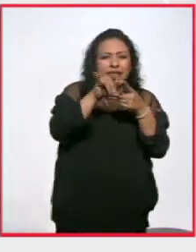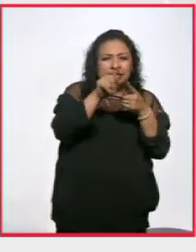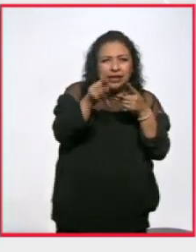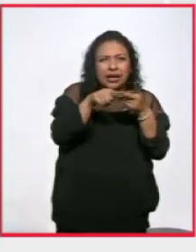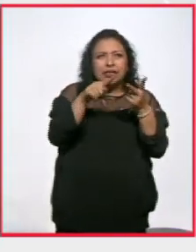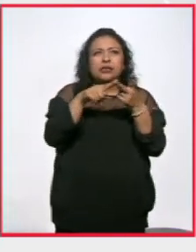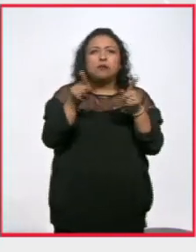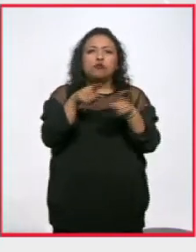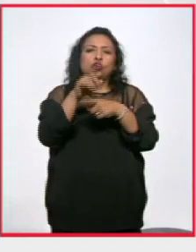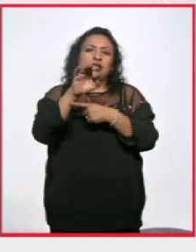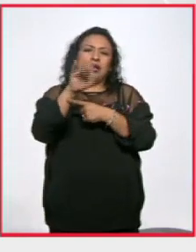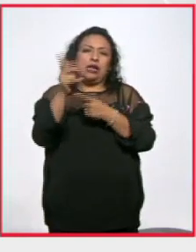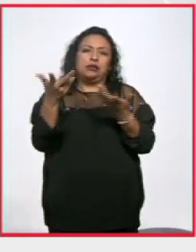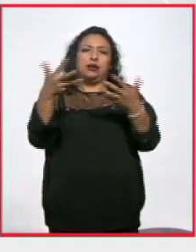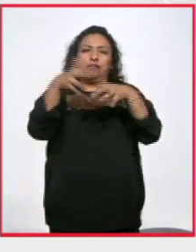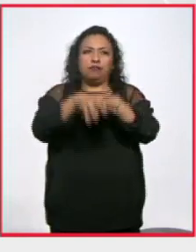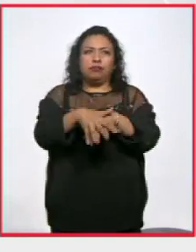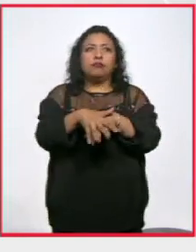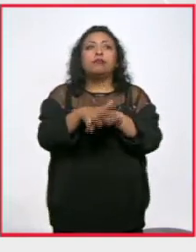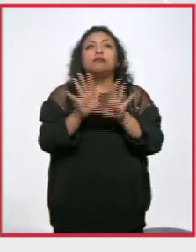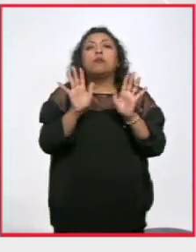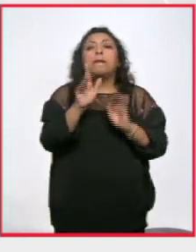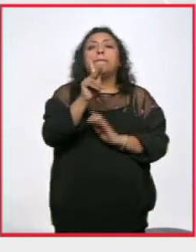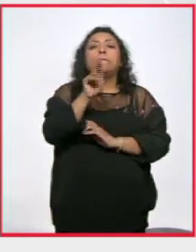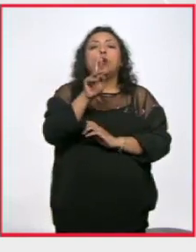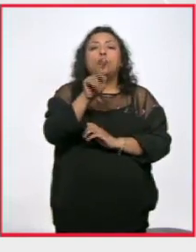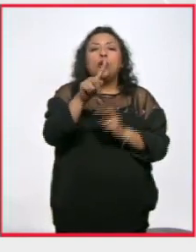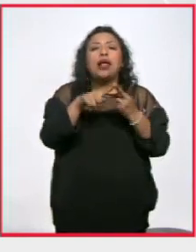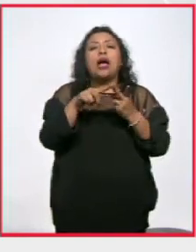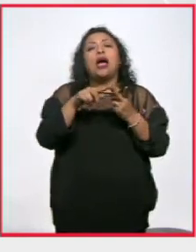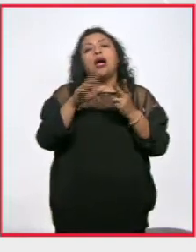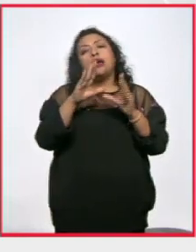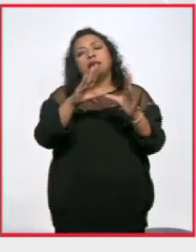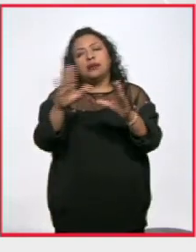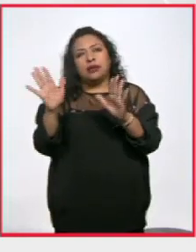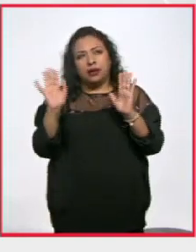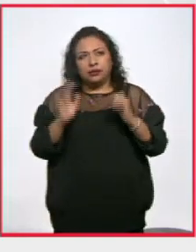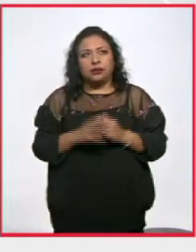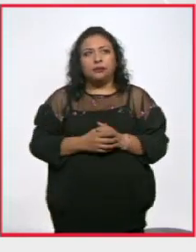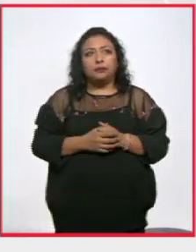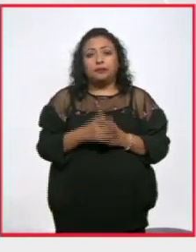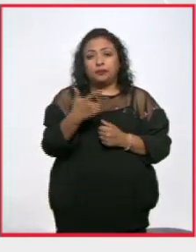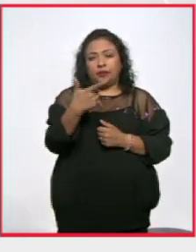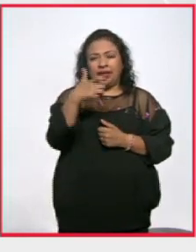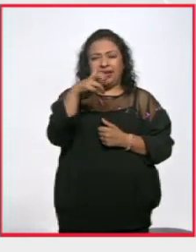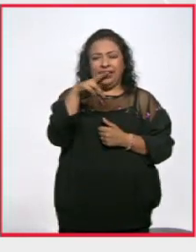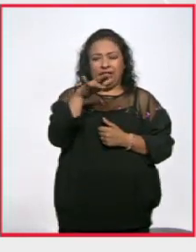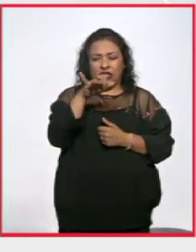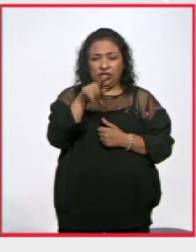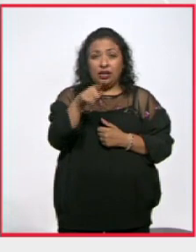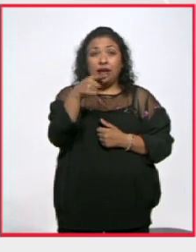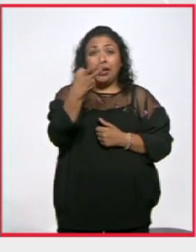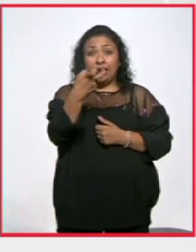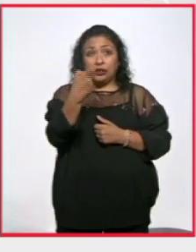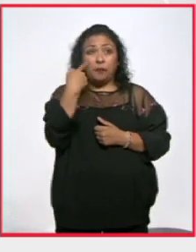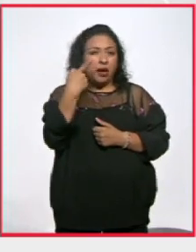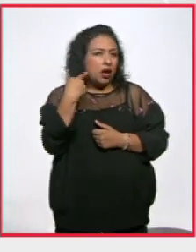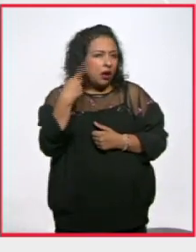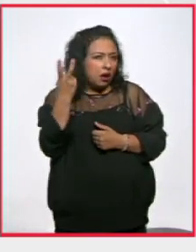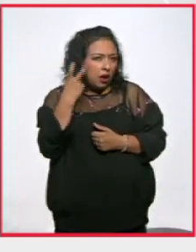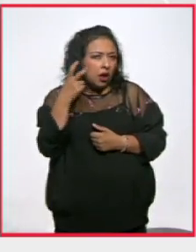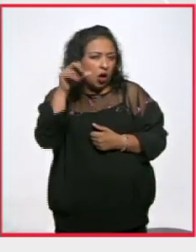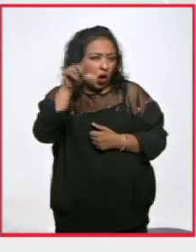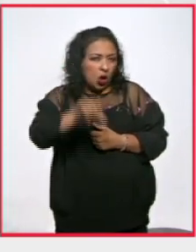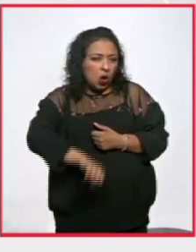que se conoce como música clásica es decir lo popular y lo académico así es bueno Gershwin que esta obra que vamos a escuchar